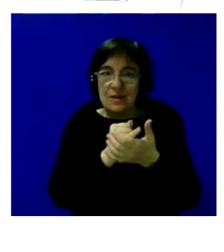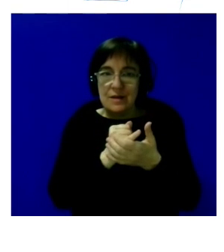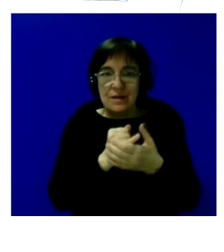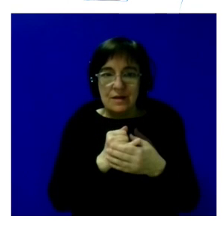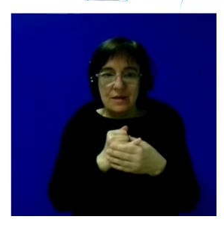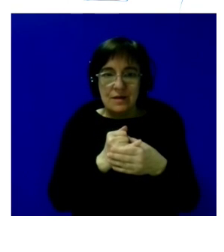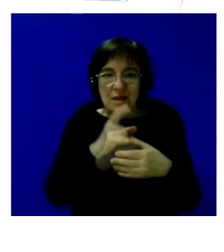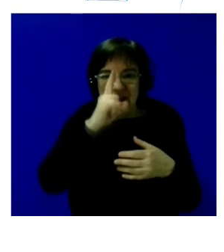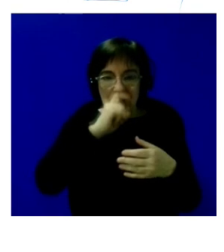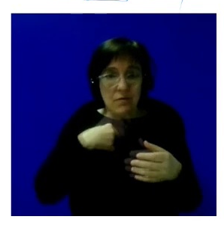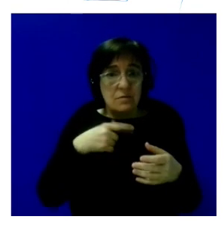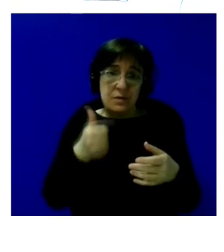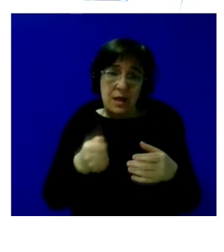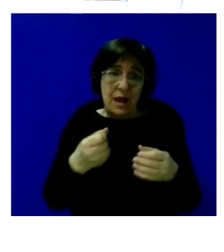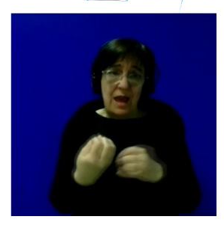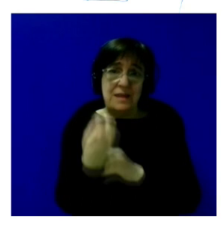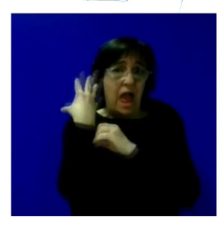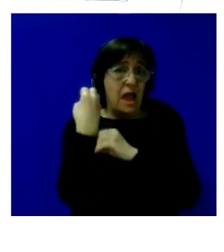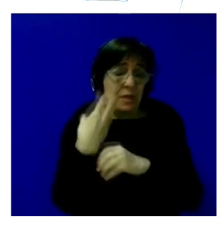recordadme lo de pasar las transparencias